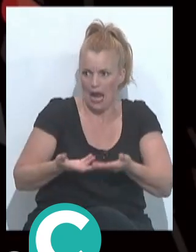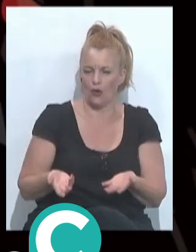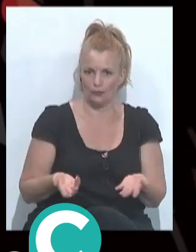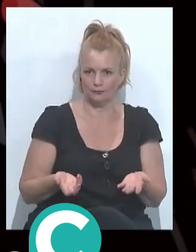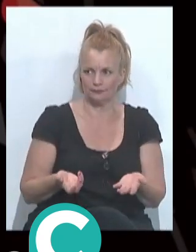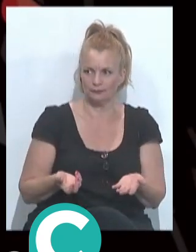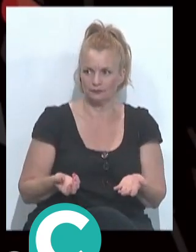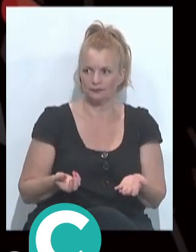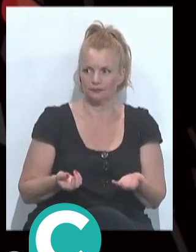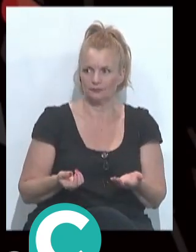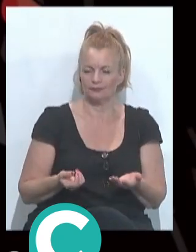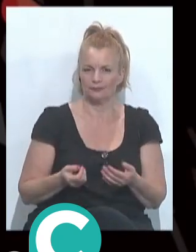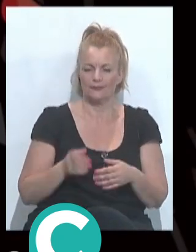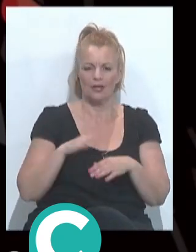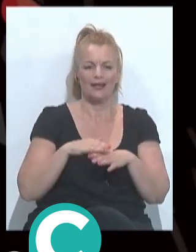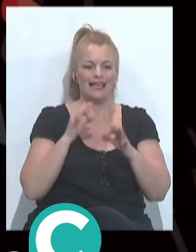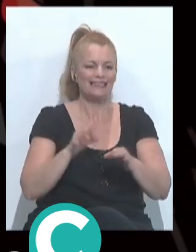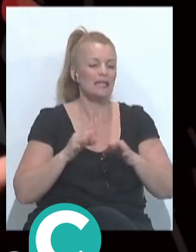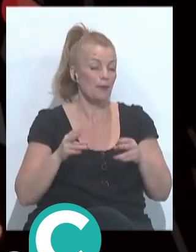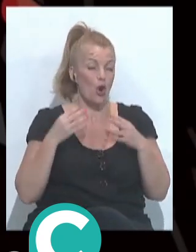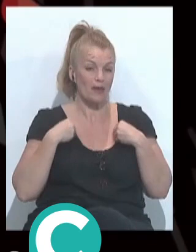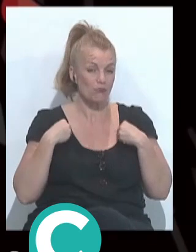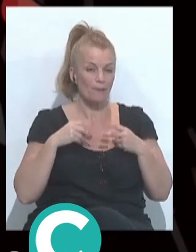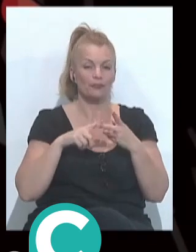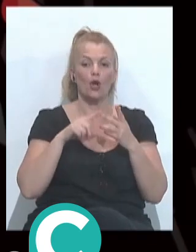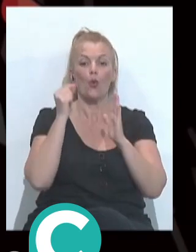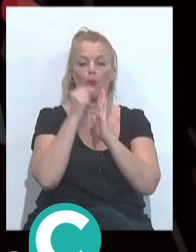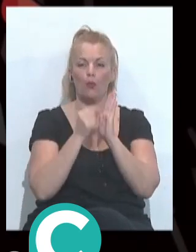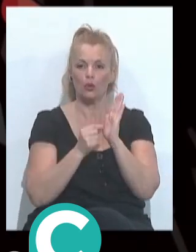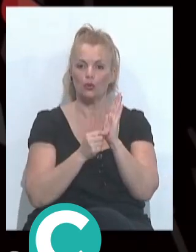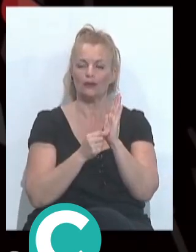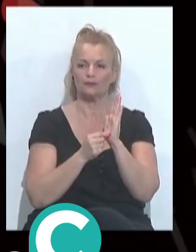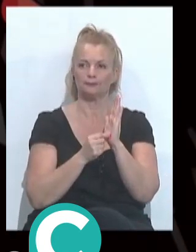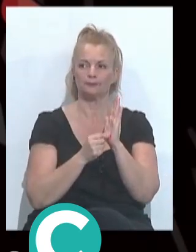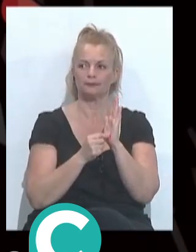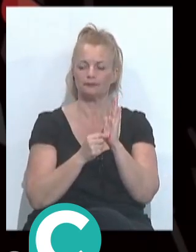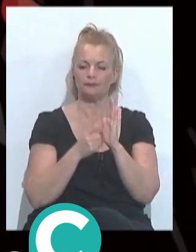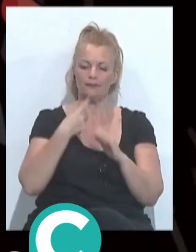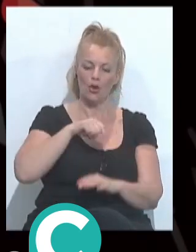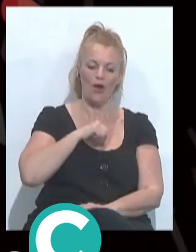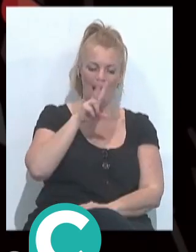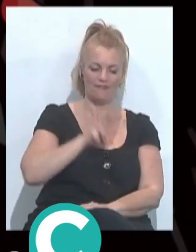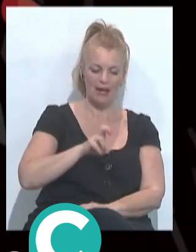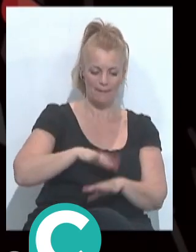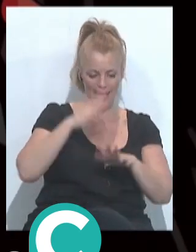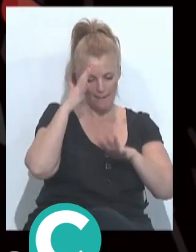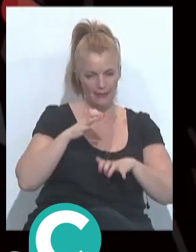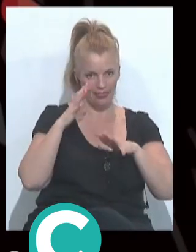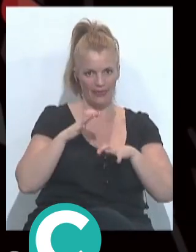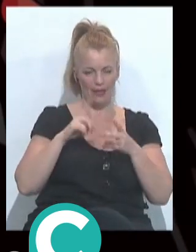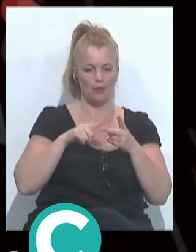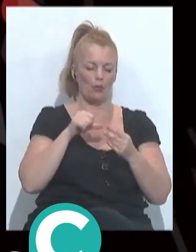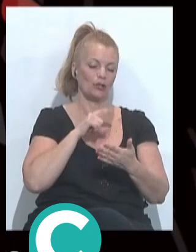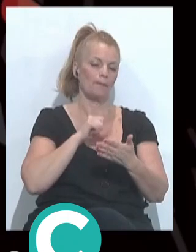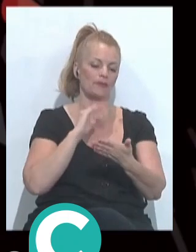claro que no se entiende como aprendo yo esto que esa siempre es la historia los puntos las puntuaciones a muchos nos sirven para aprender y decir bueno